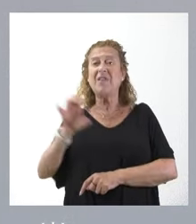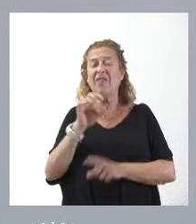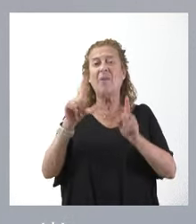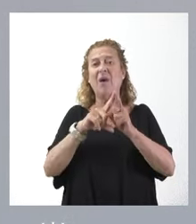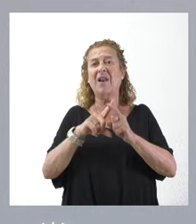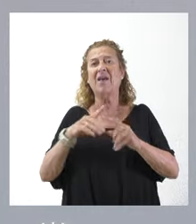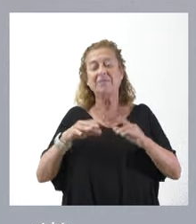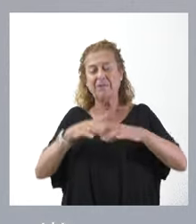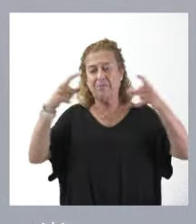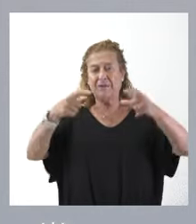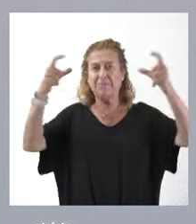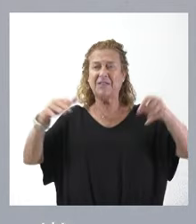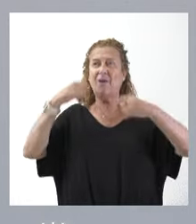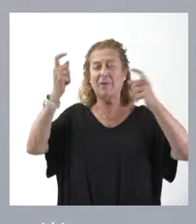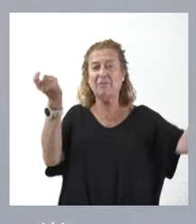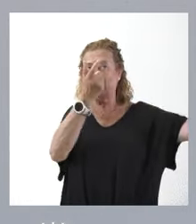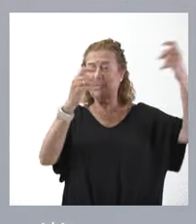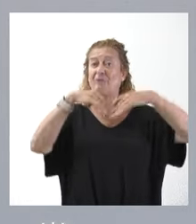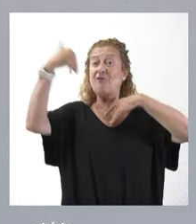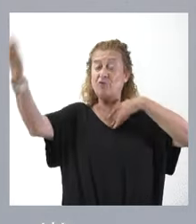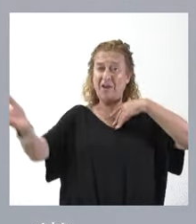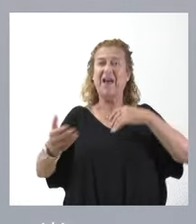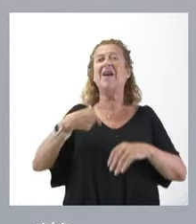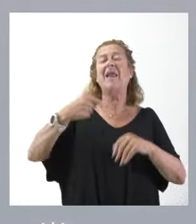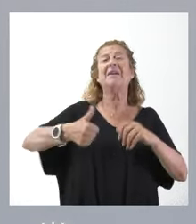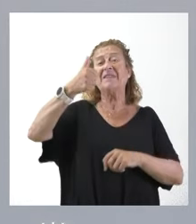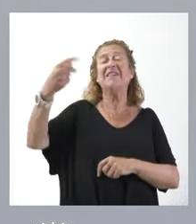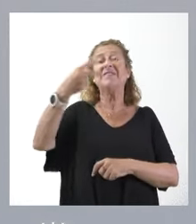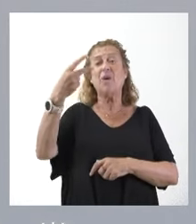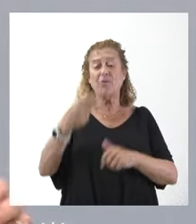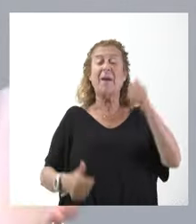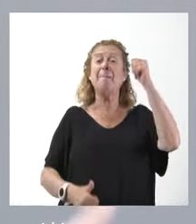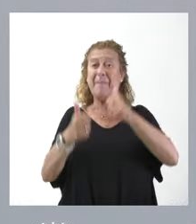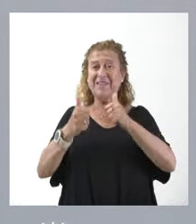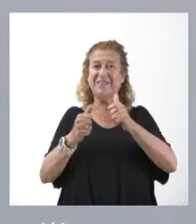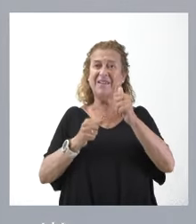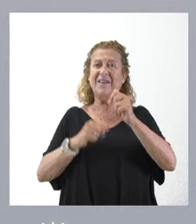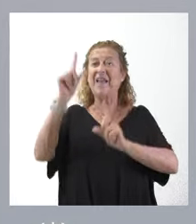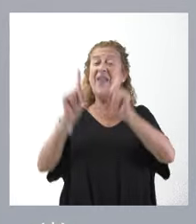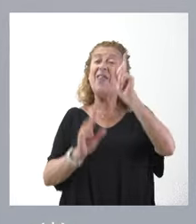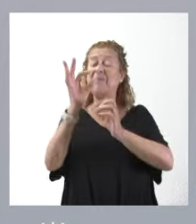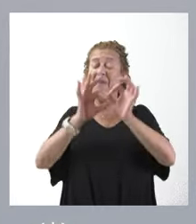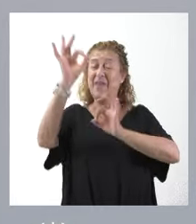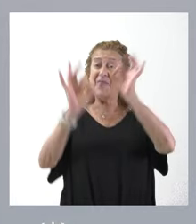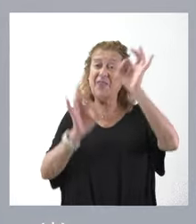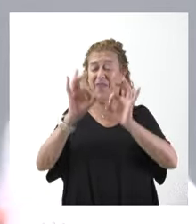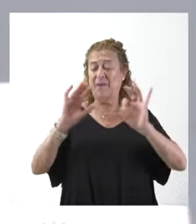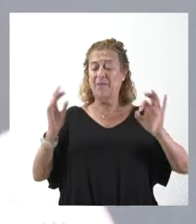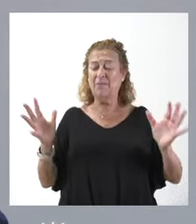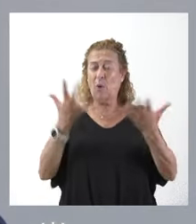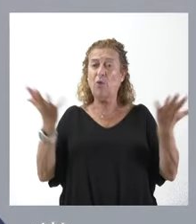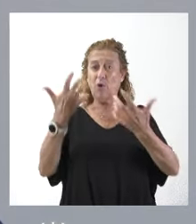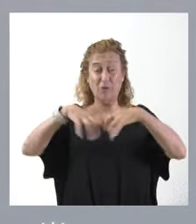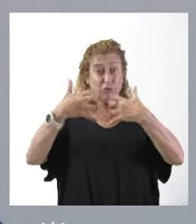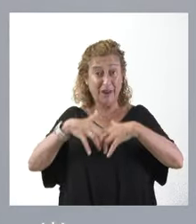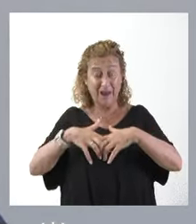crecimiento de las exportaciones en España, la segunda con mayor incremento del índice de producción industrial. Y hoy